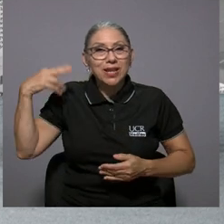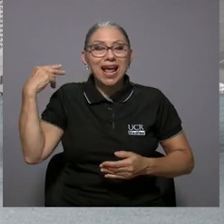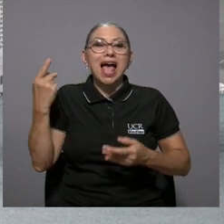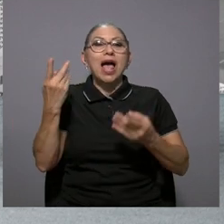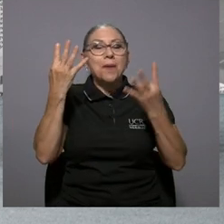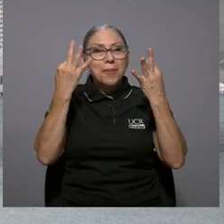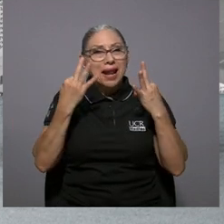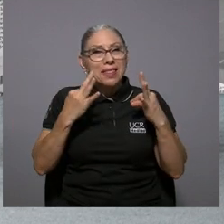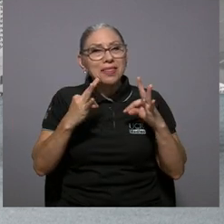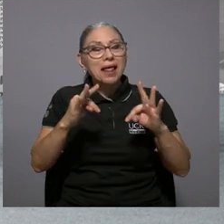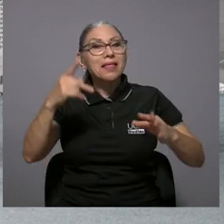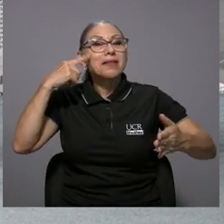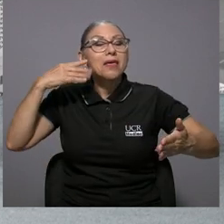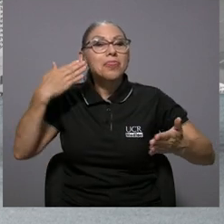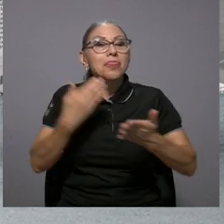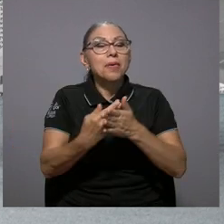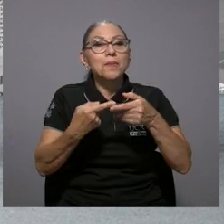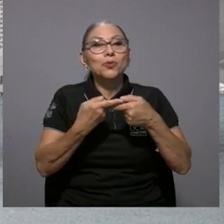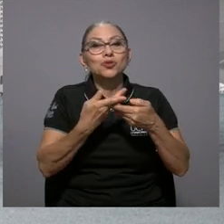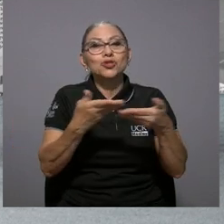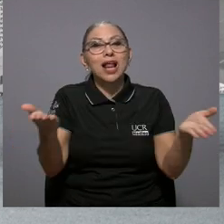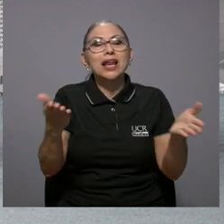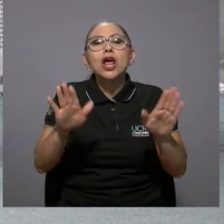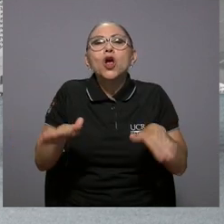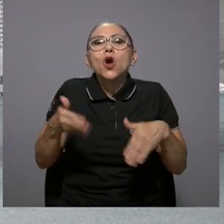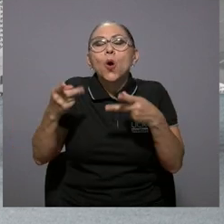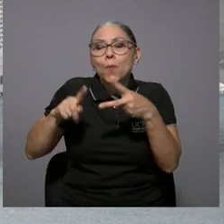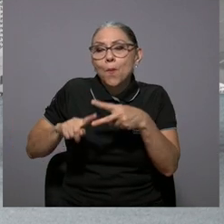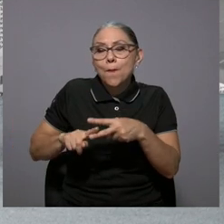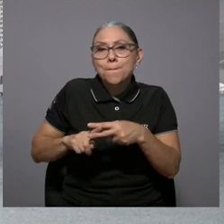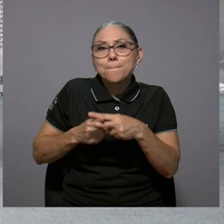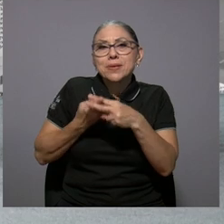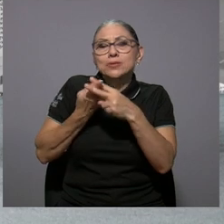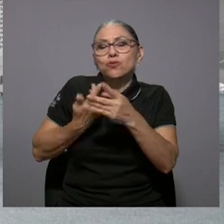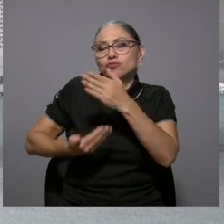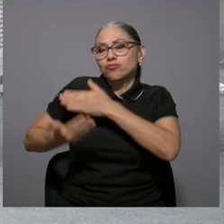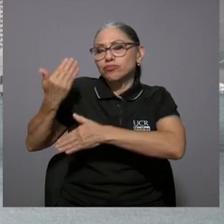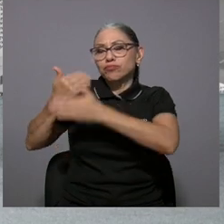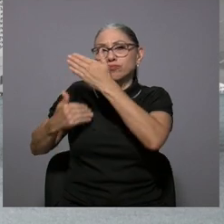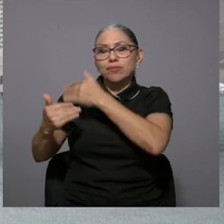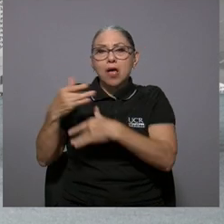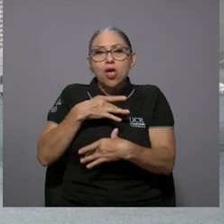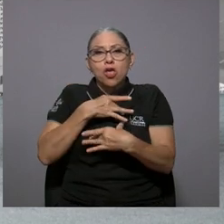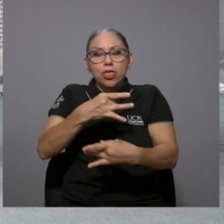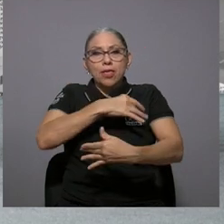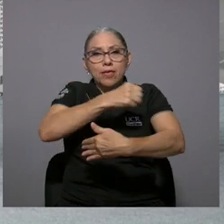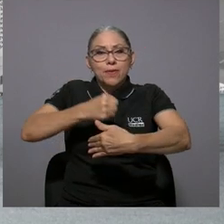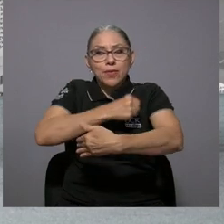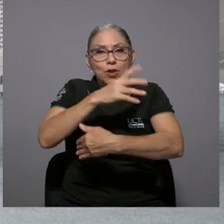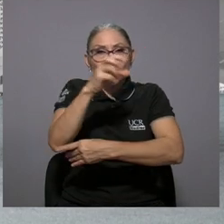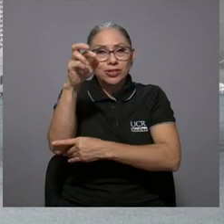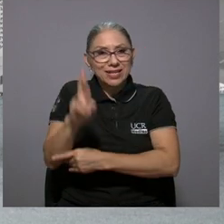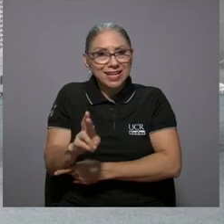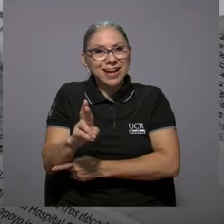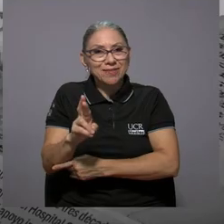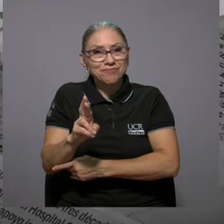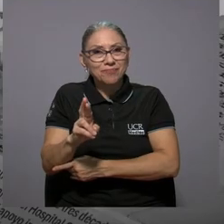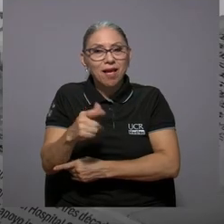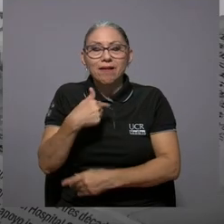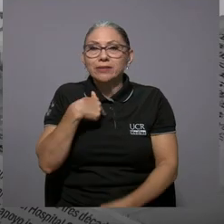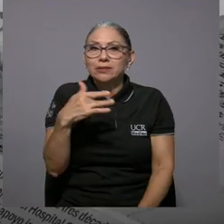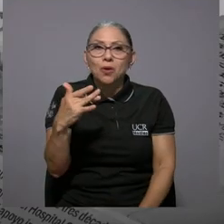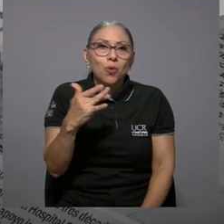para tratar de develar las raíces culinarias de Costa Rica